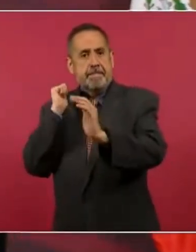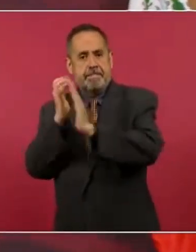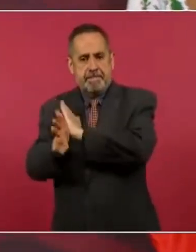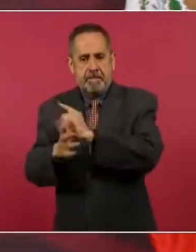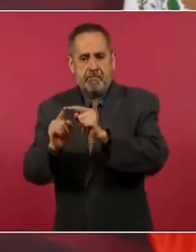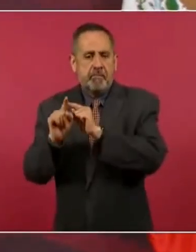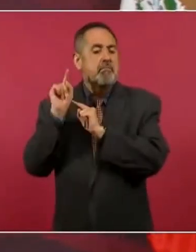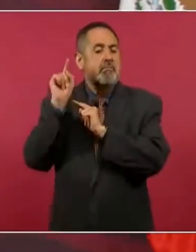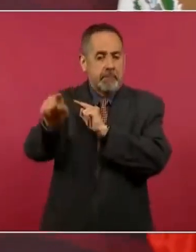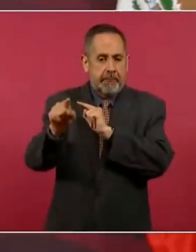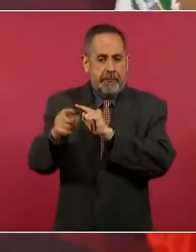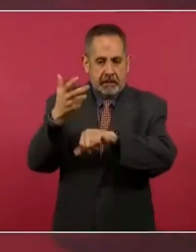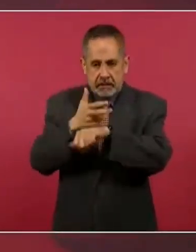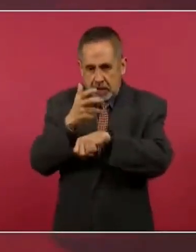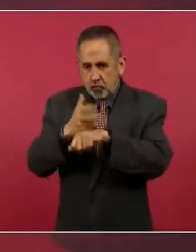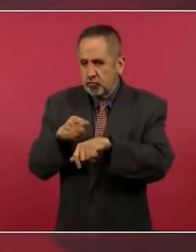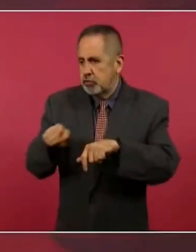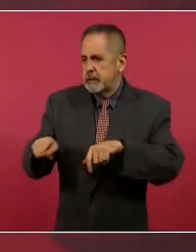era ley fuga